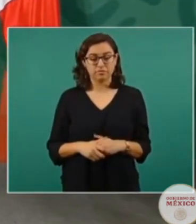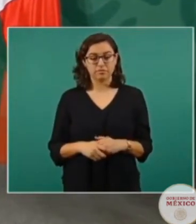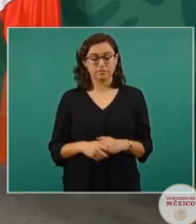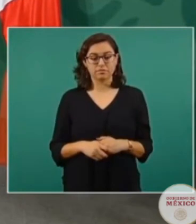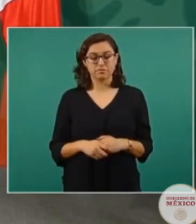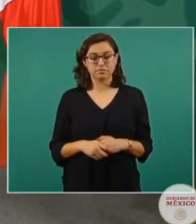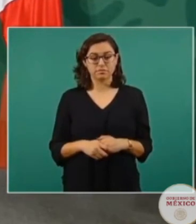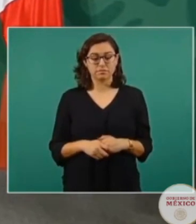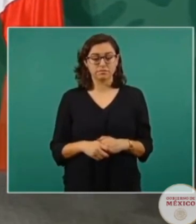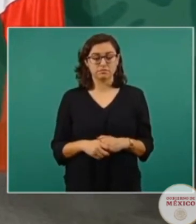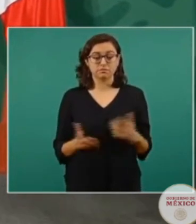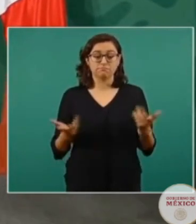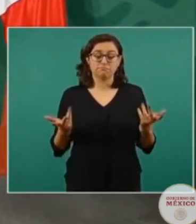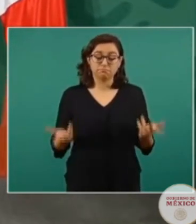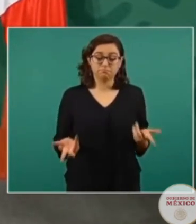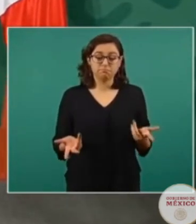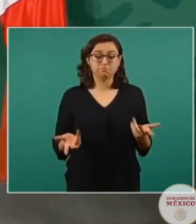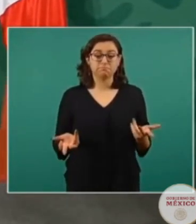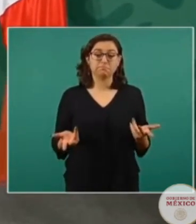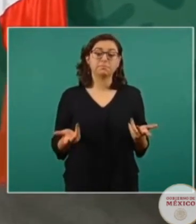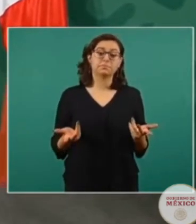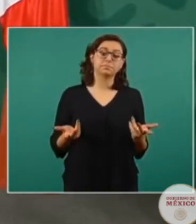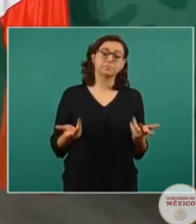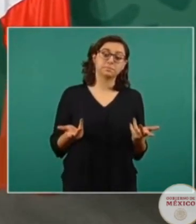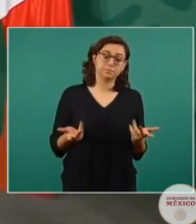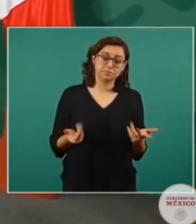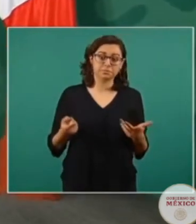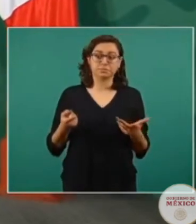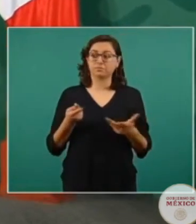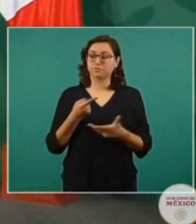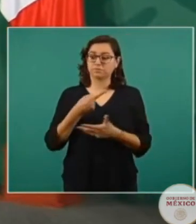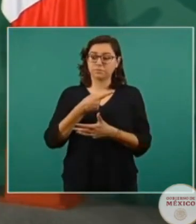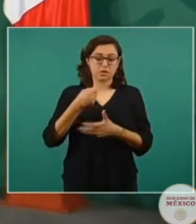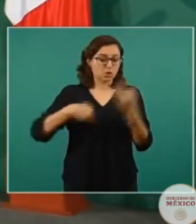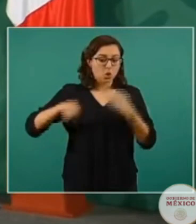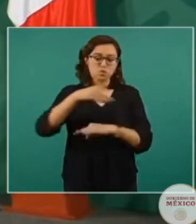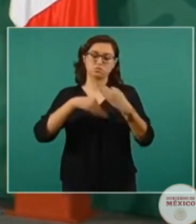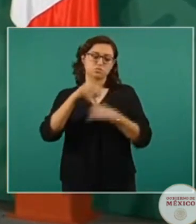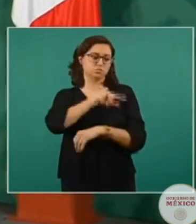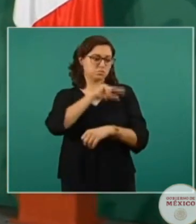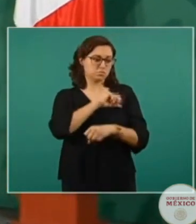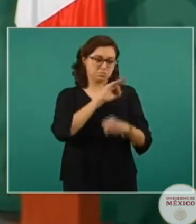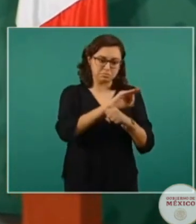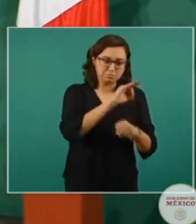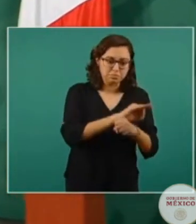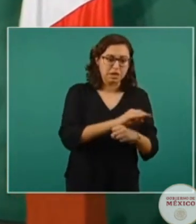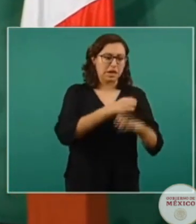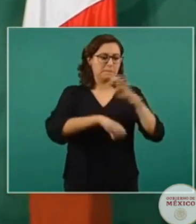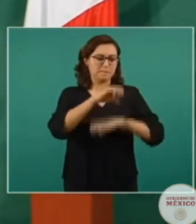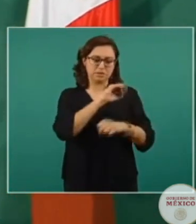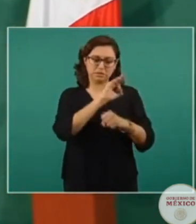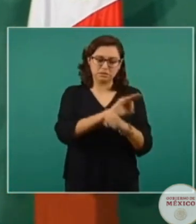todo es defender a particulares, defender a empresas.